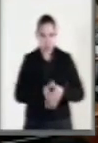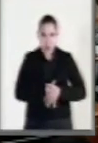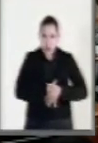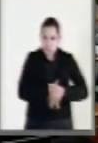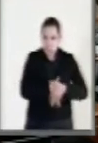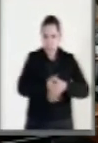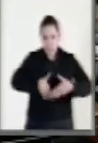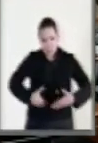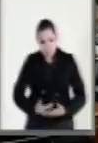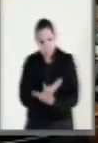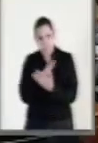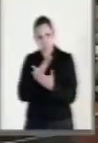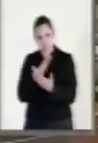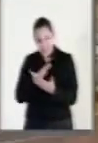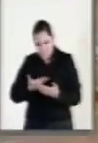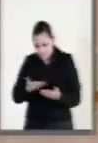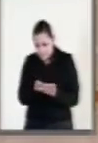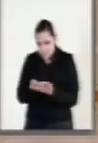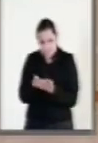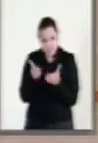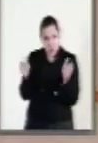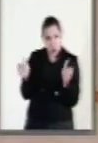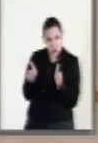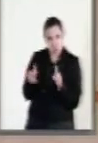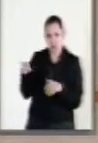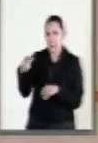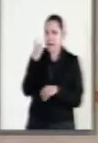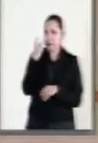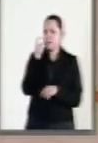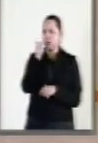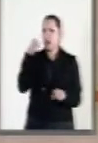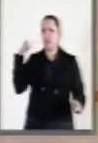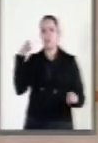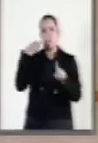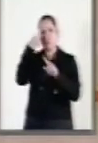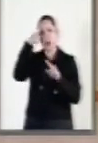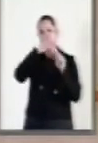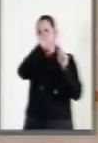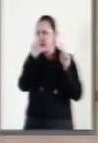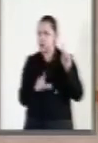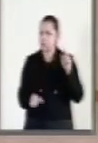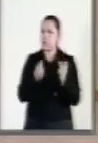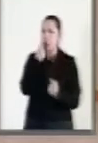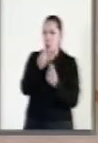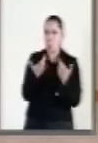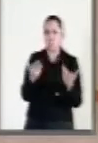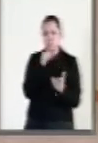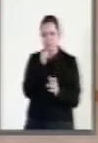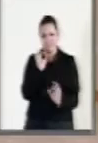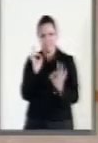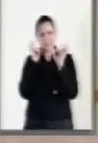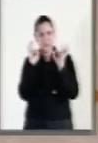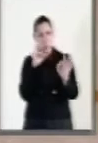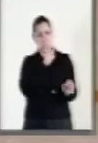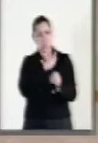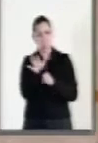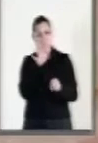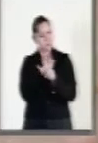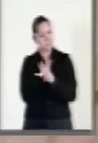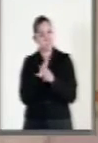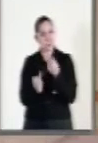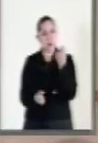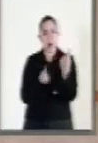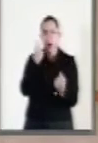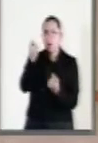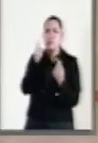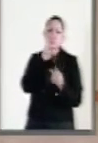a nivel nacional, particularmente para aquellas mujeres en condiciones de vulnerabilidad que por